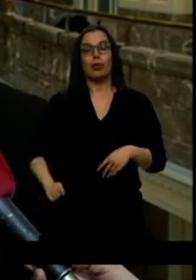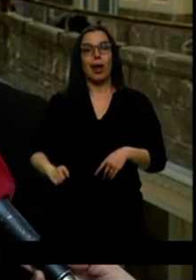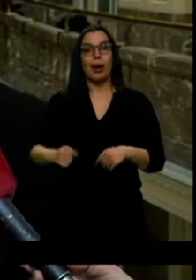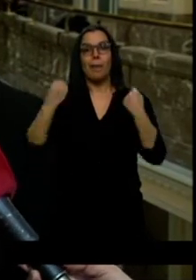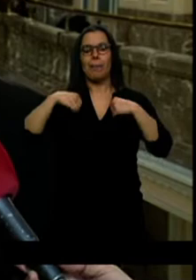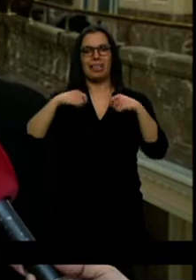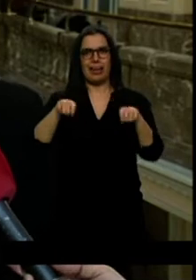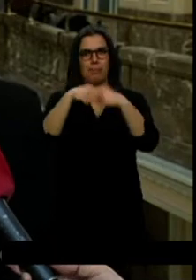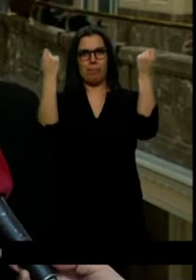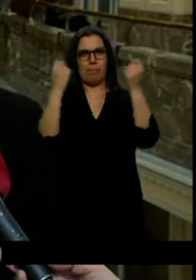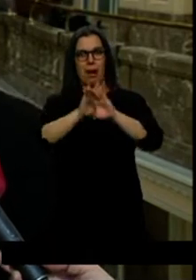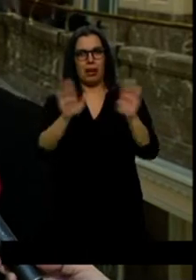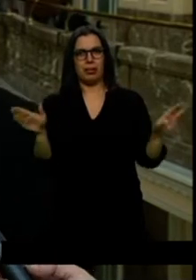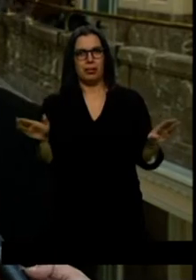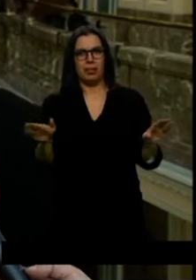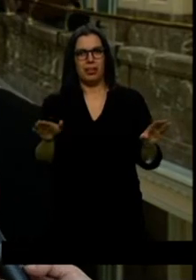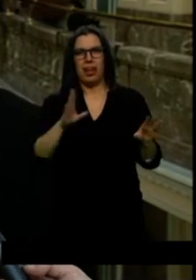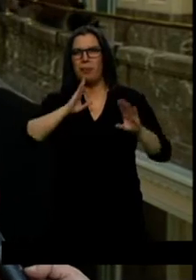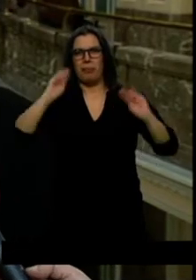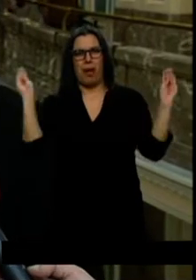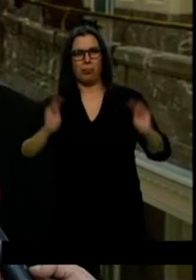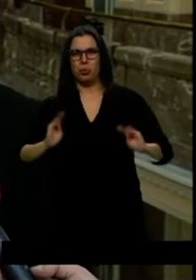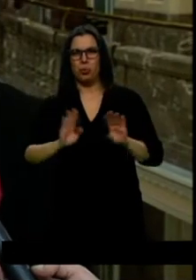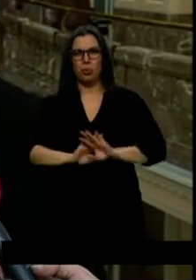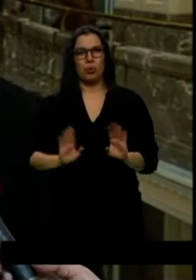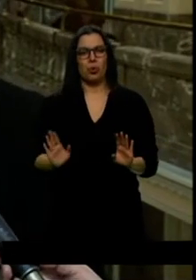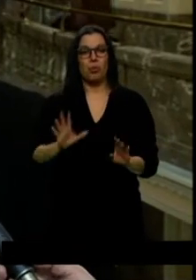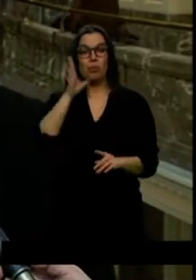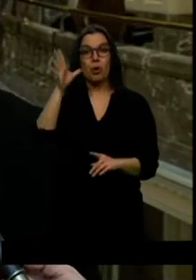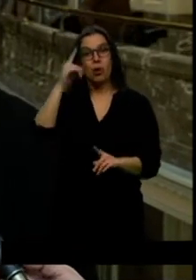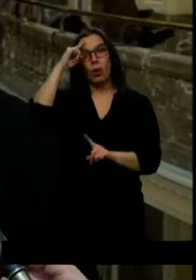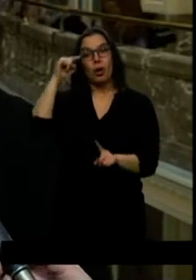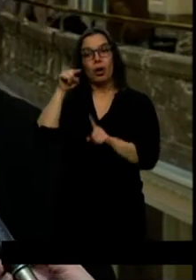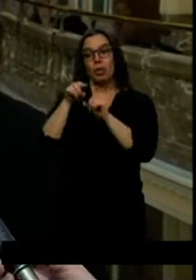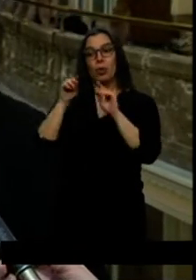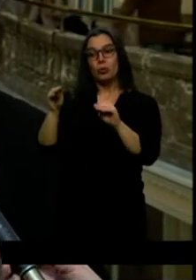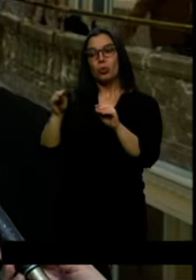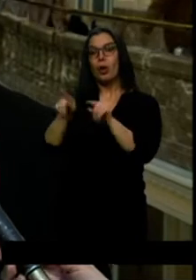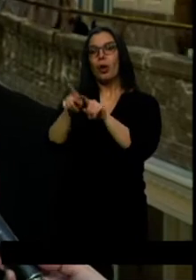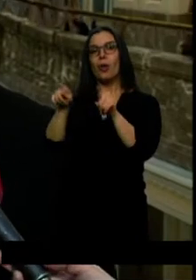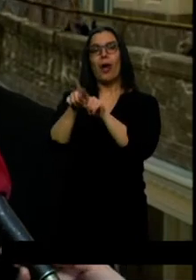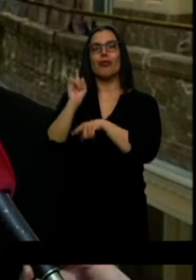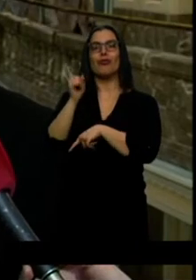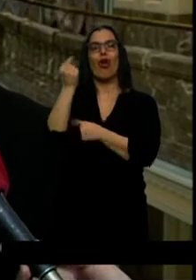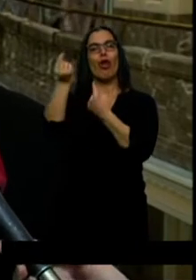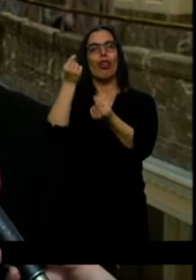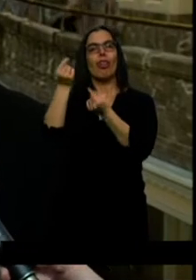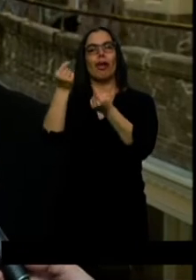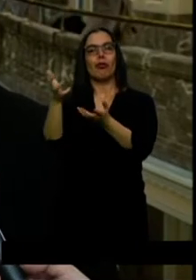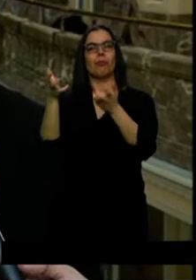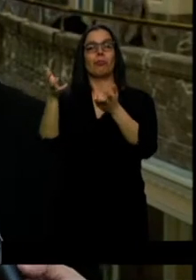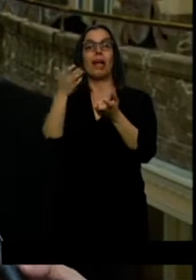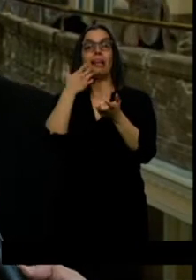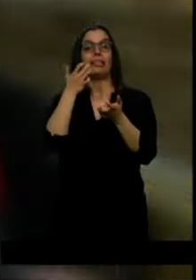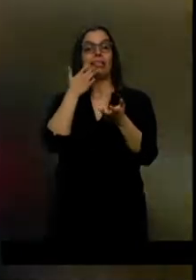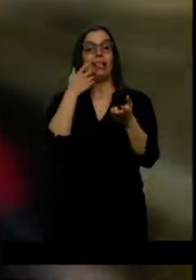que habría que asumir es absurda porque la finalidad de la medida es puramente cosmética que es engordar artificialmente el número